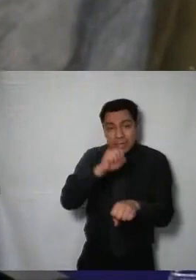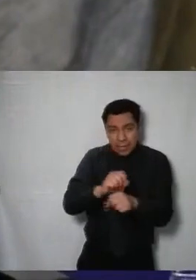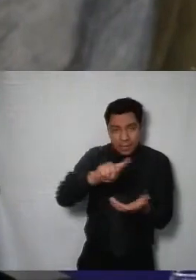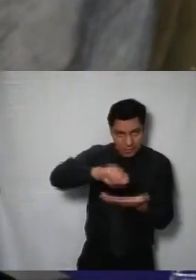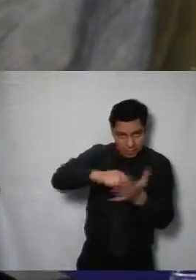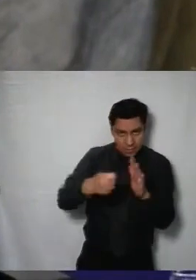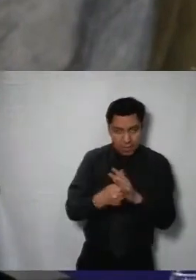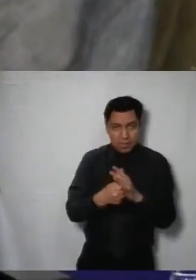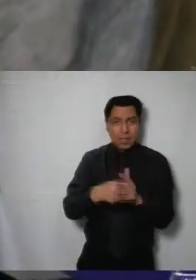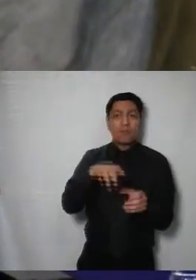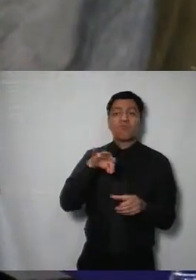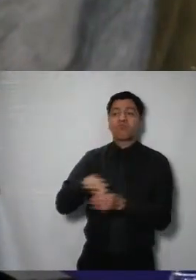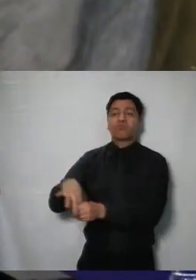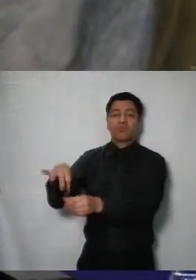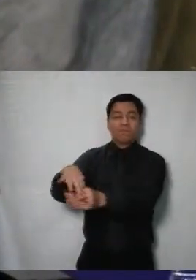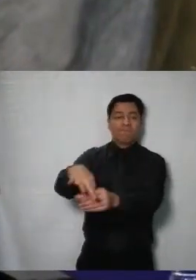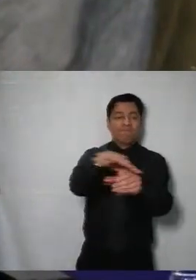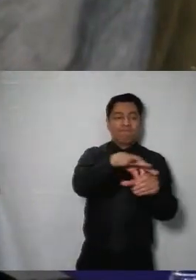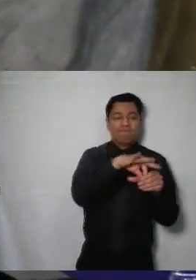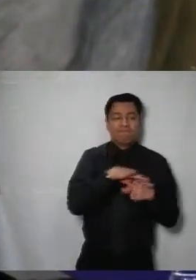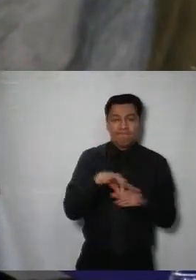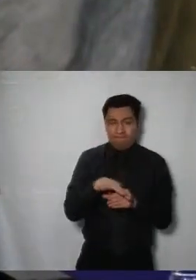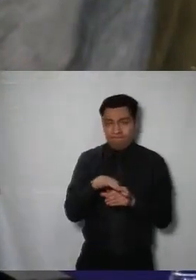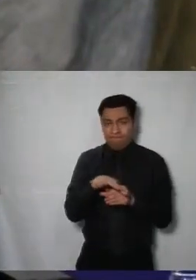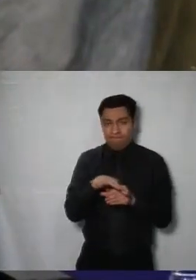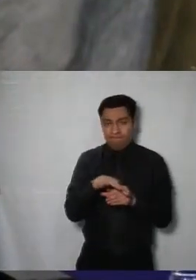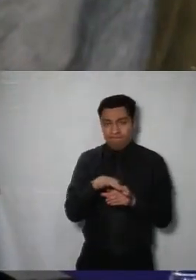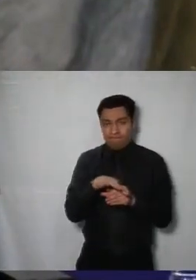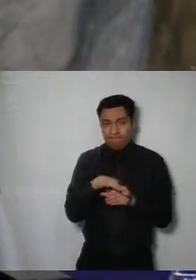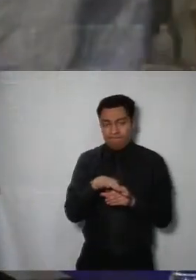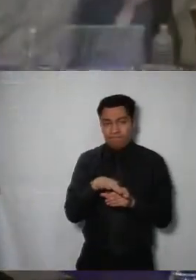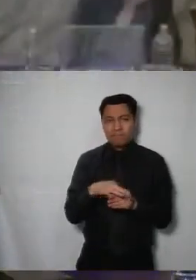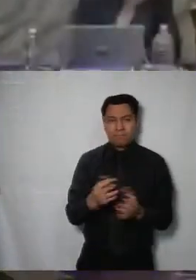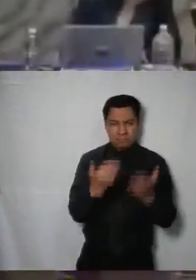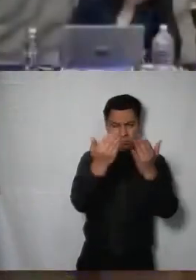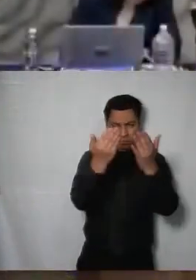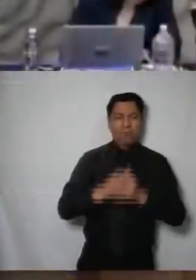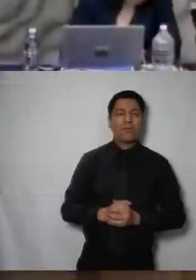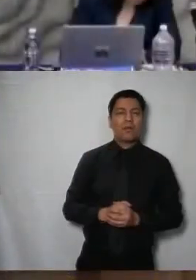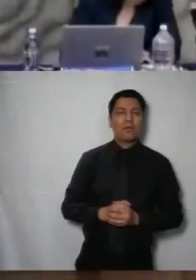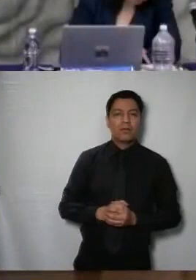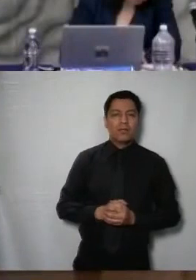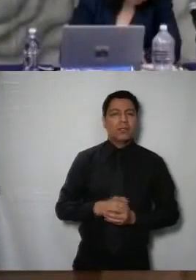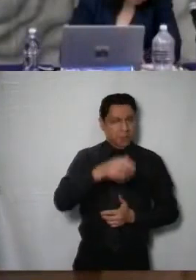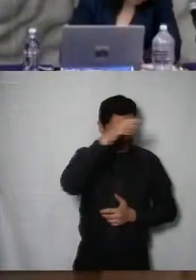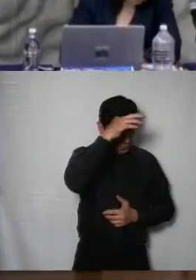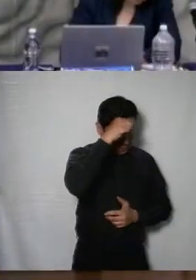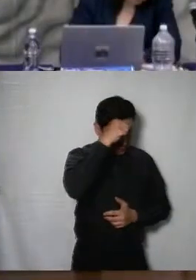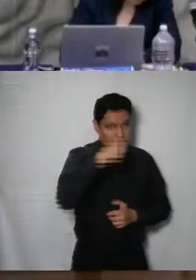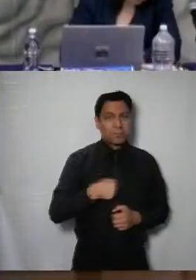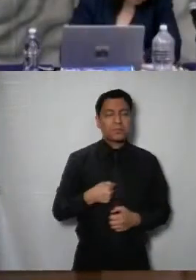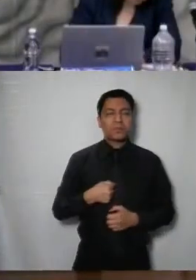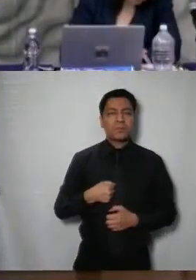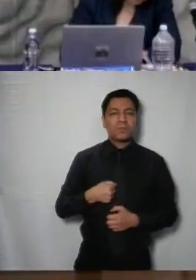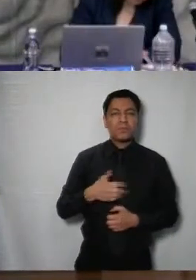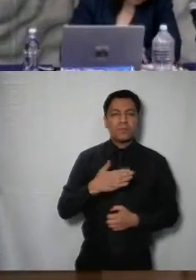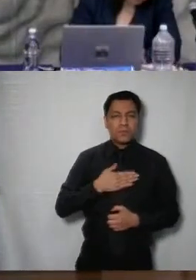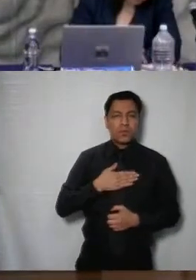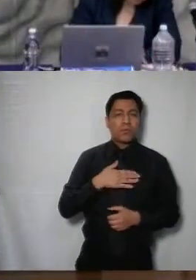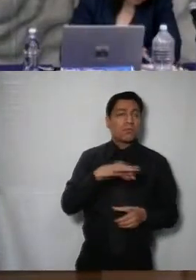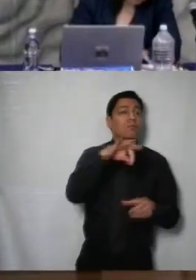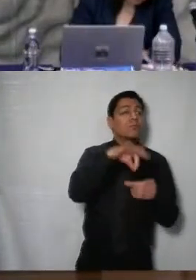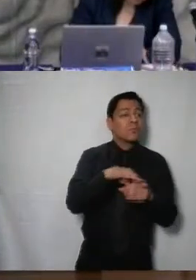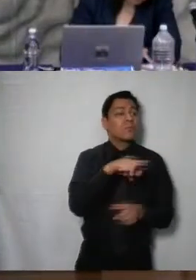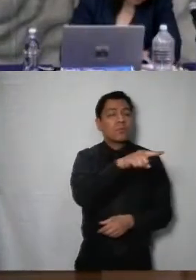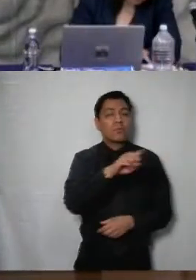que podamos recabar la votación del orden del día Comisionadas y comisionados les solicito expresar el sentido de su